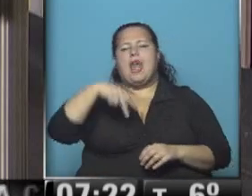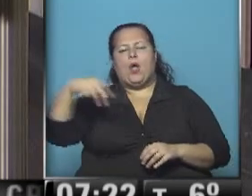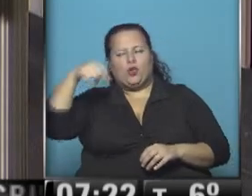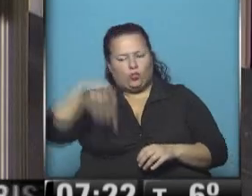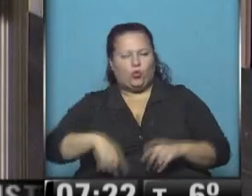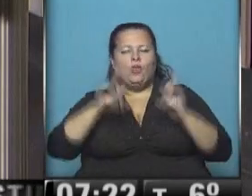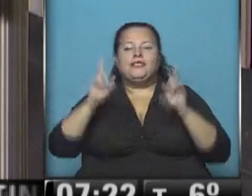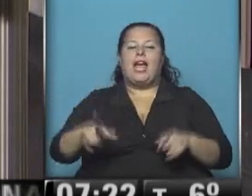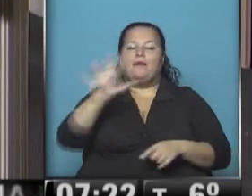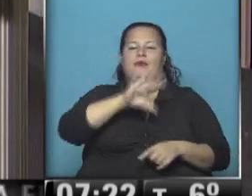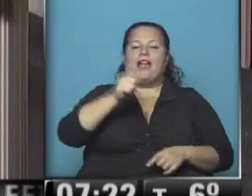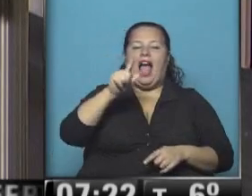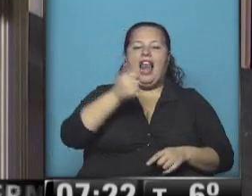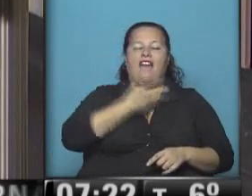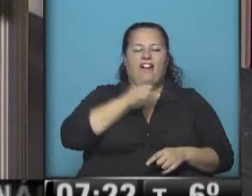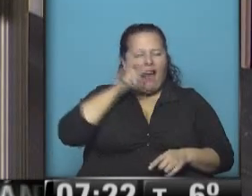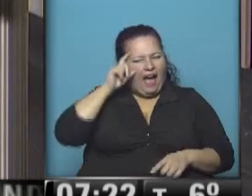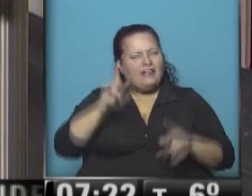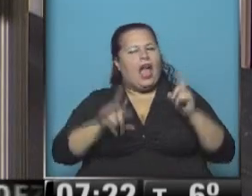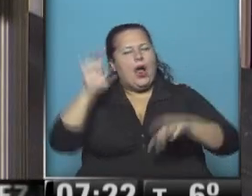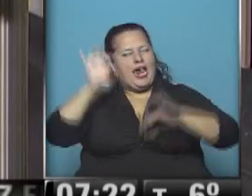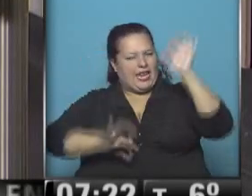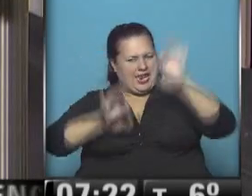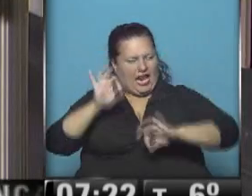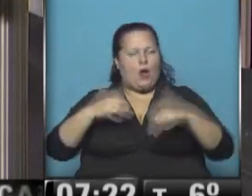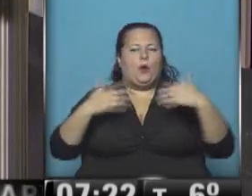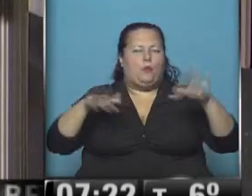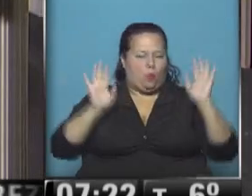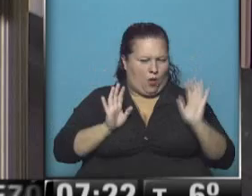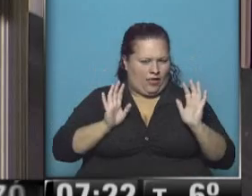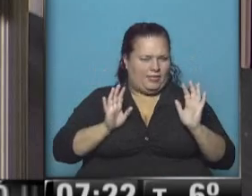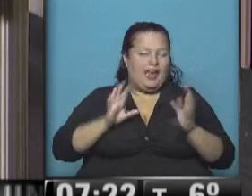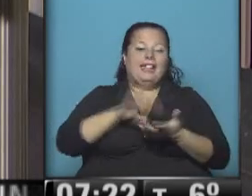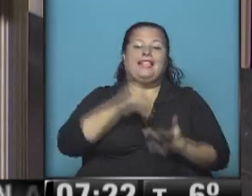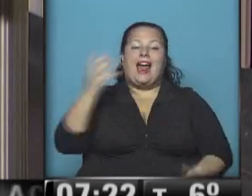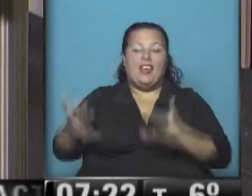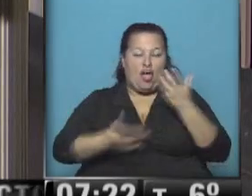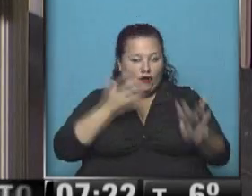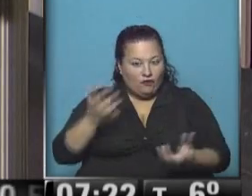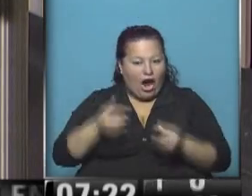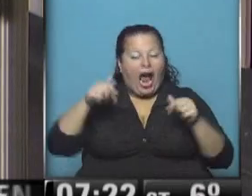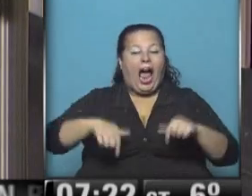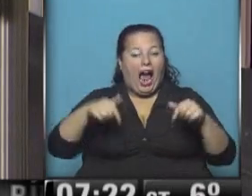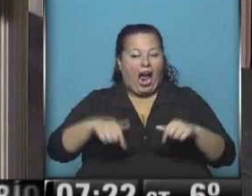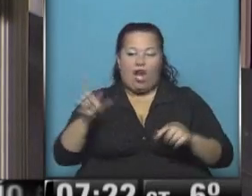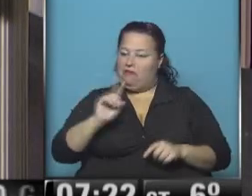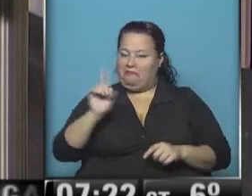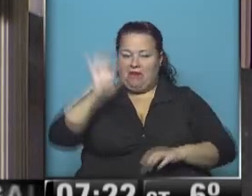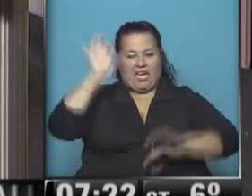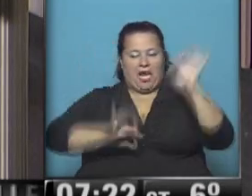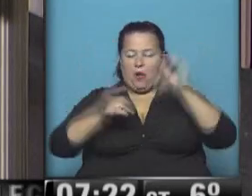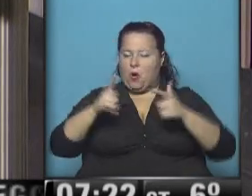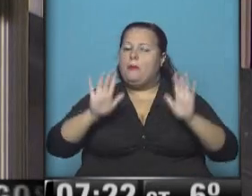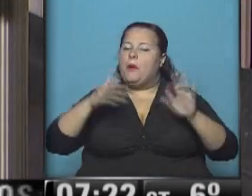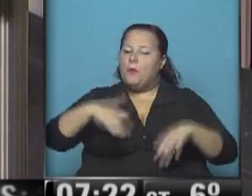También aquí en la zona de Calafate, hoy algún copito de nieve puede caer en Tierra del Fuego. En este momento no, no está nevando,